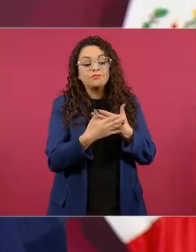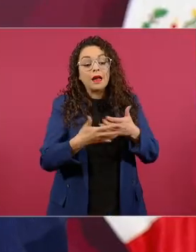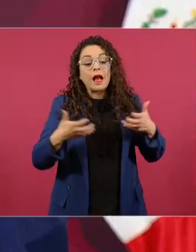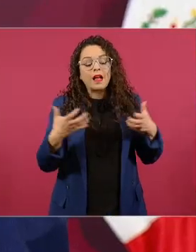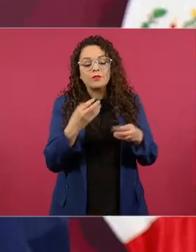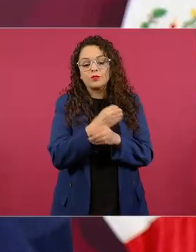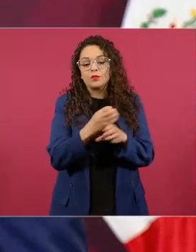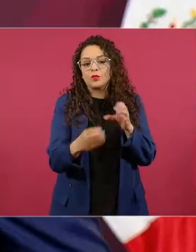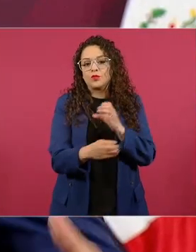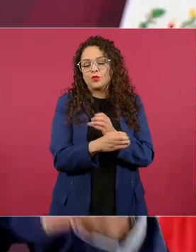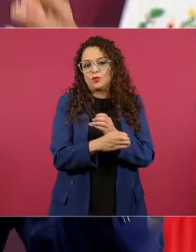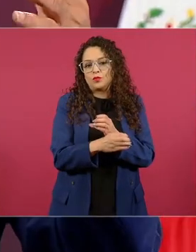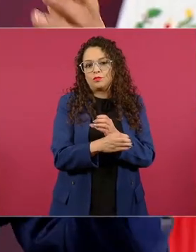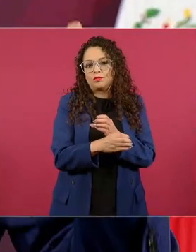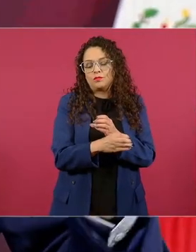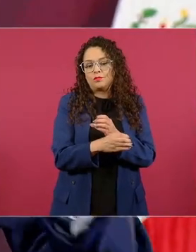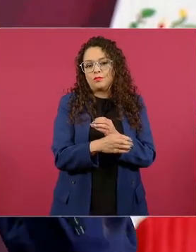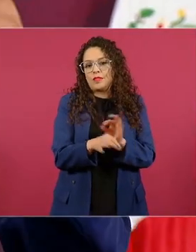pero